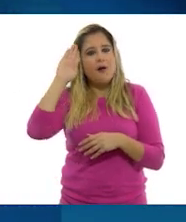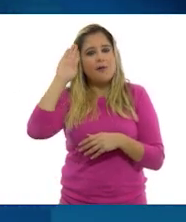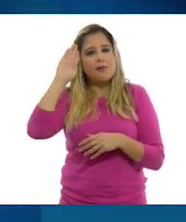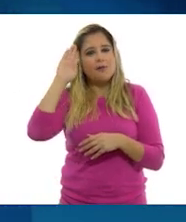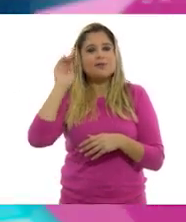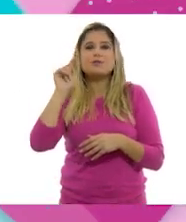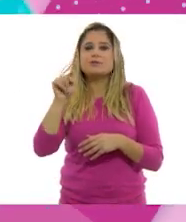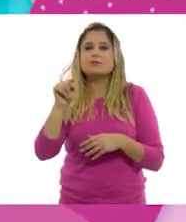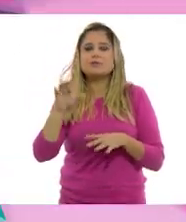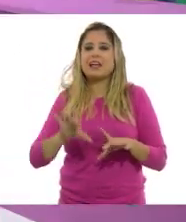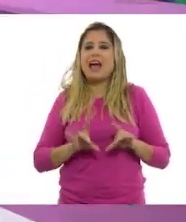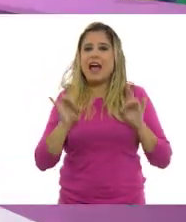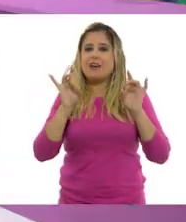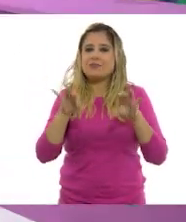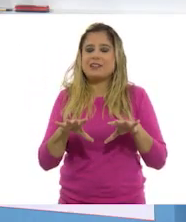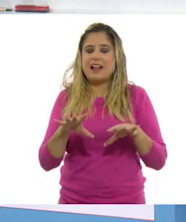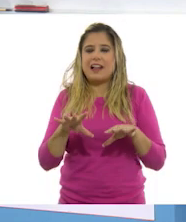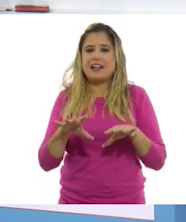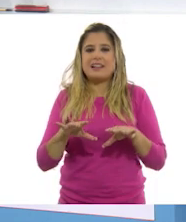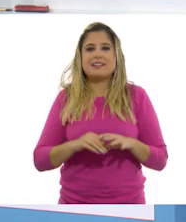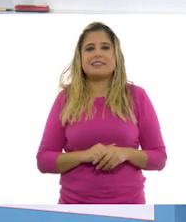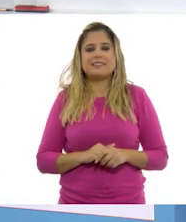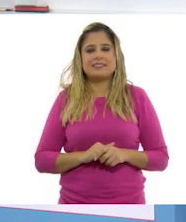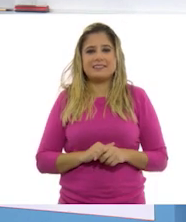Sí. continente de Oceanía. Ajá.